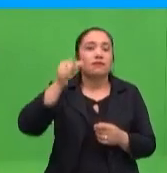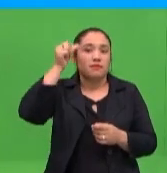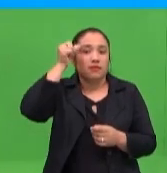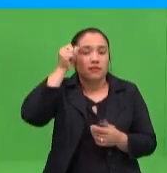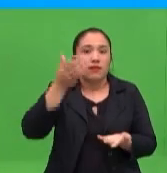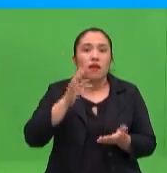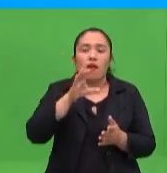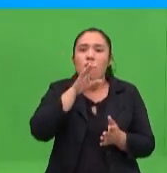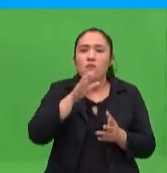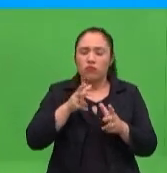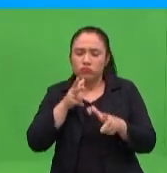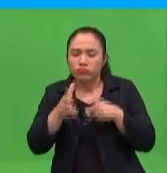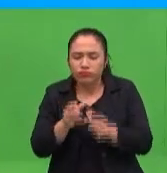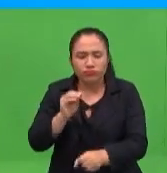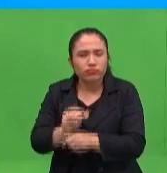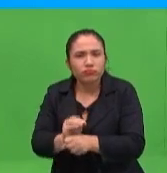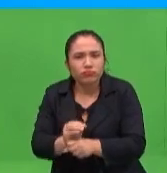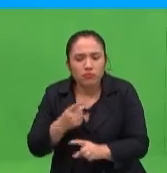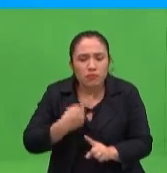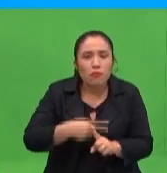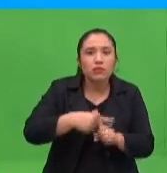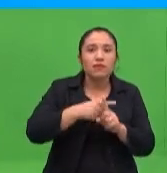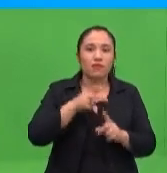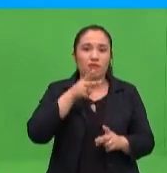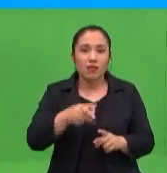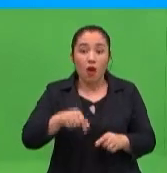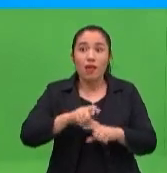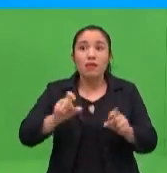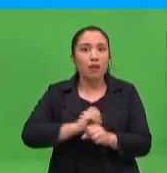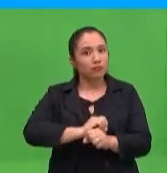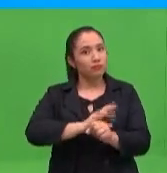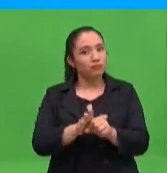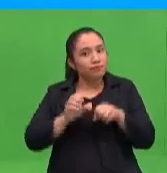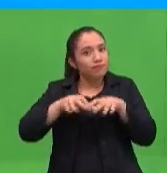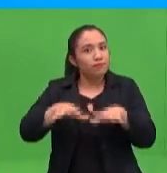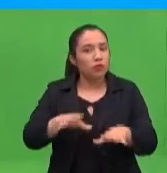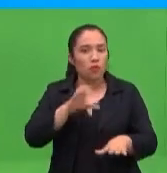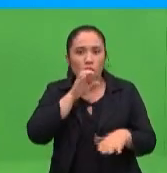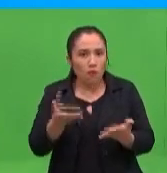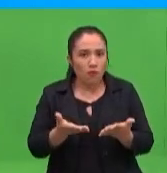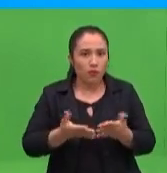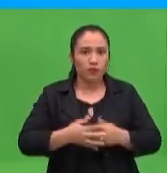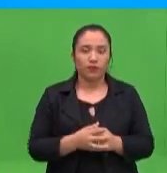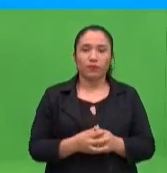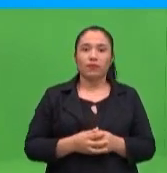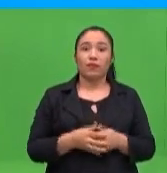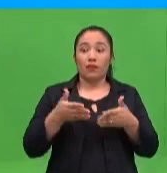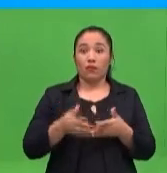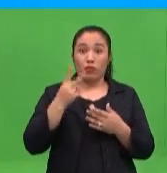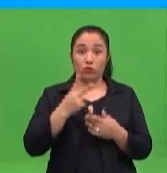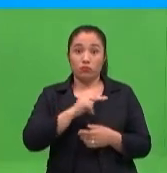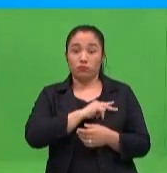crianza positiva de nuestros hijos en esta época de pandemia. Presento a las personas